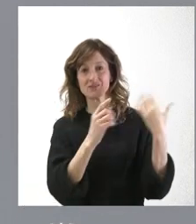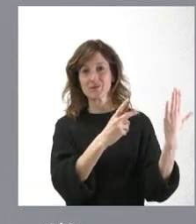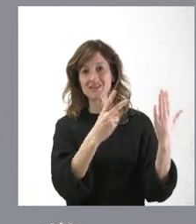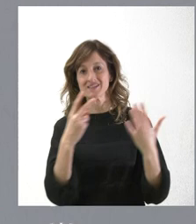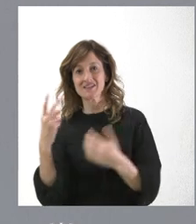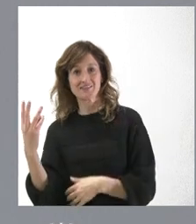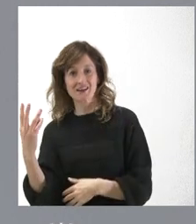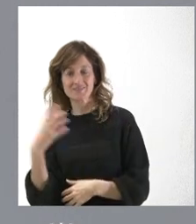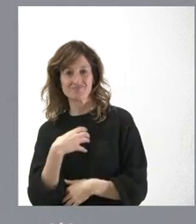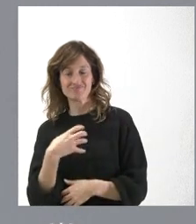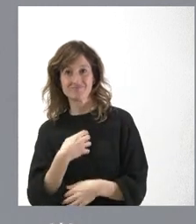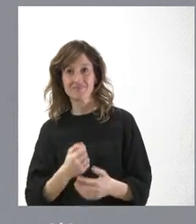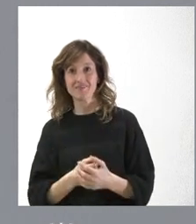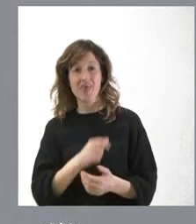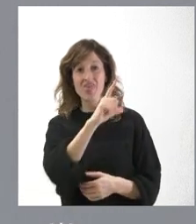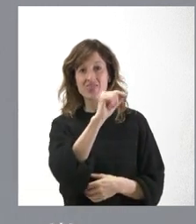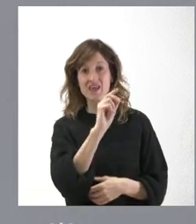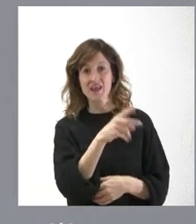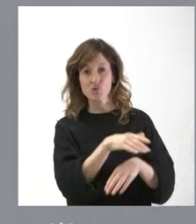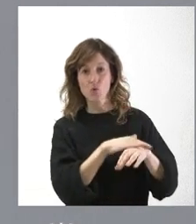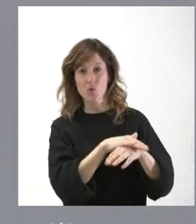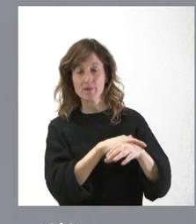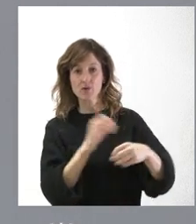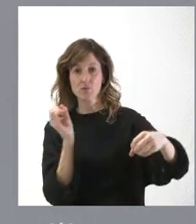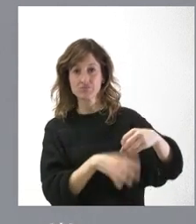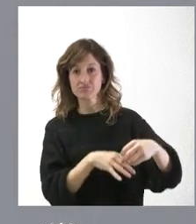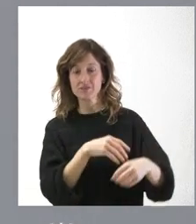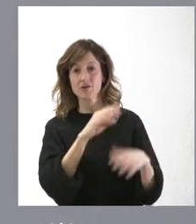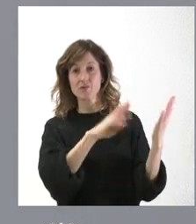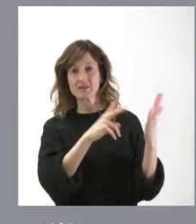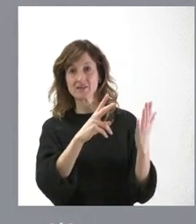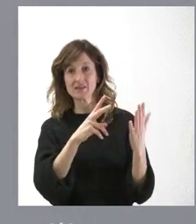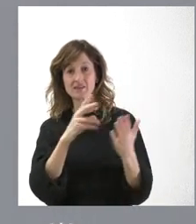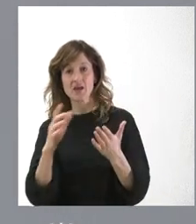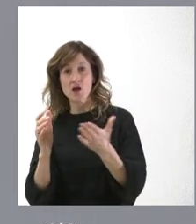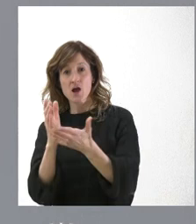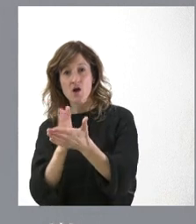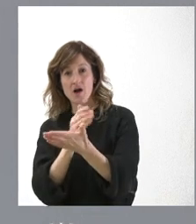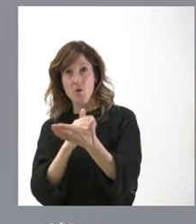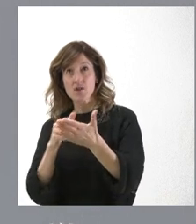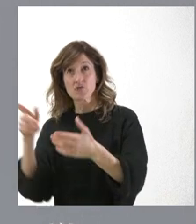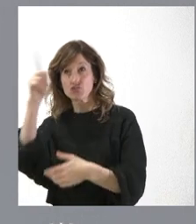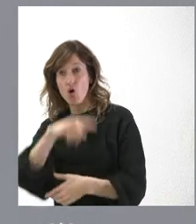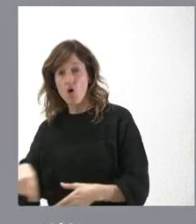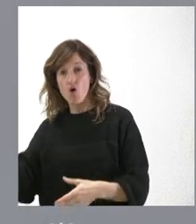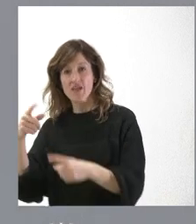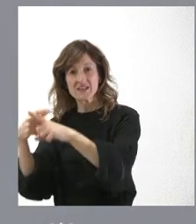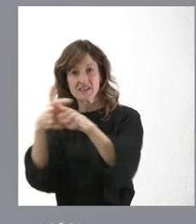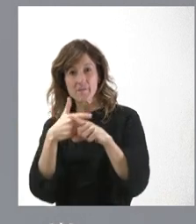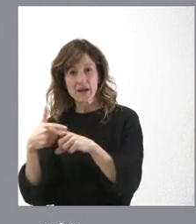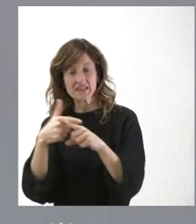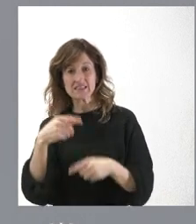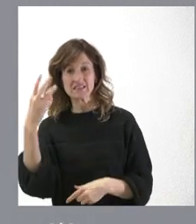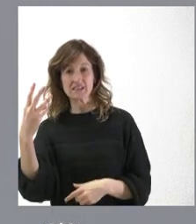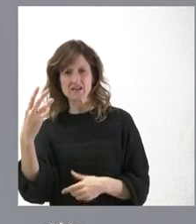No es para que de 100 euros el Gobierno se quede 97 y todas las comunidades autónomas a repartir se queden tres con las competencias que